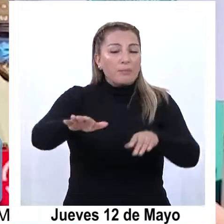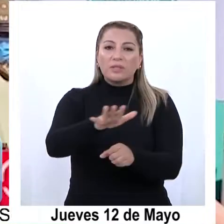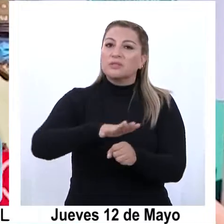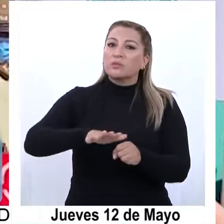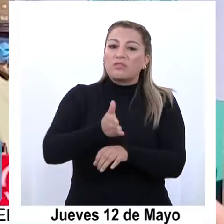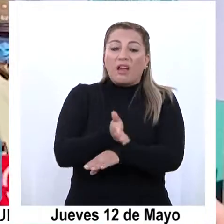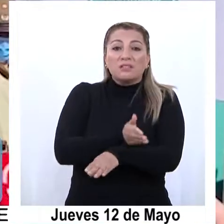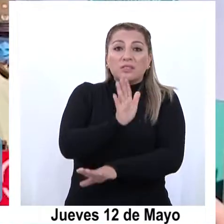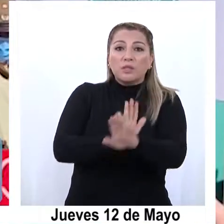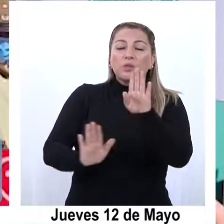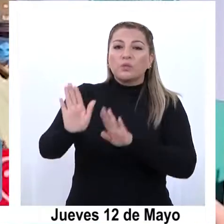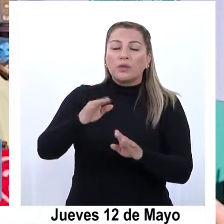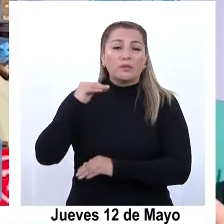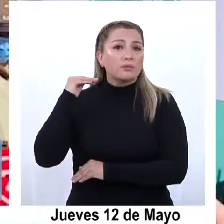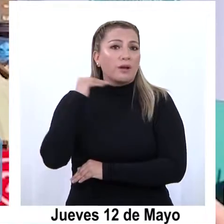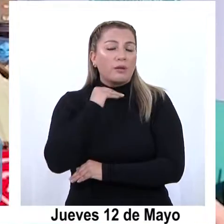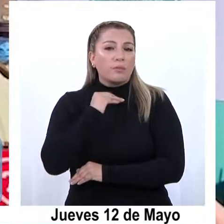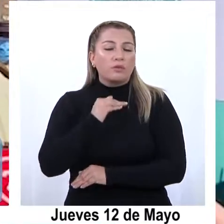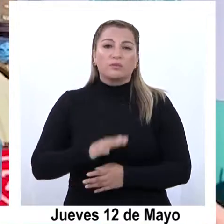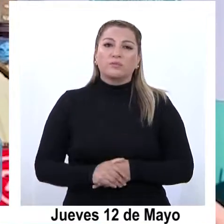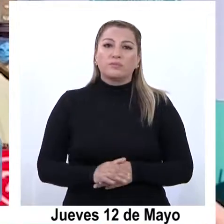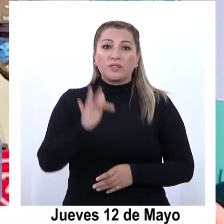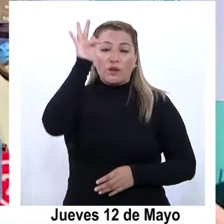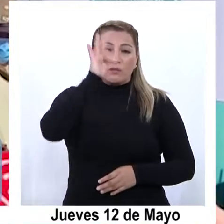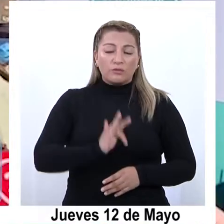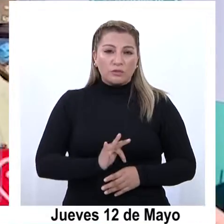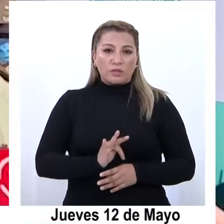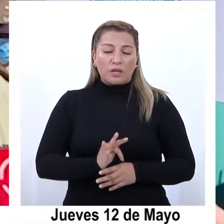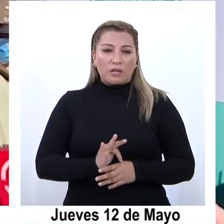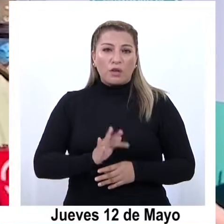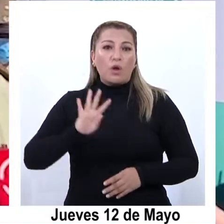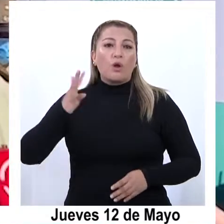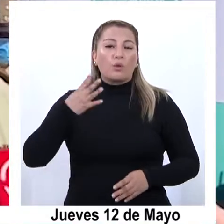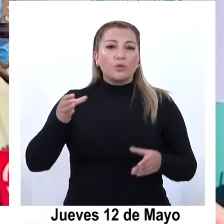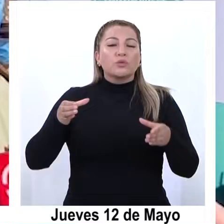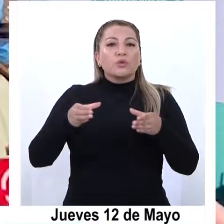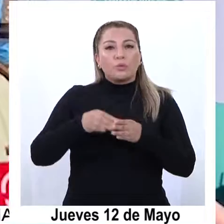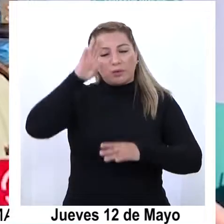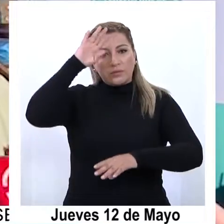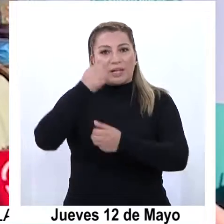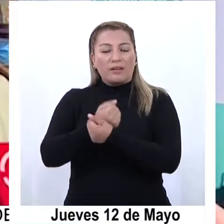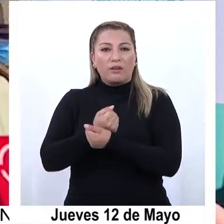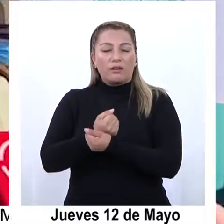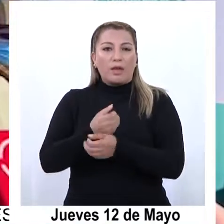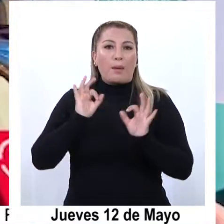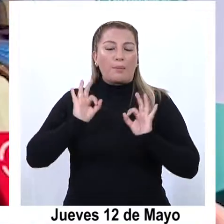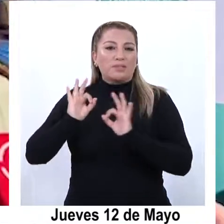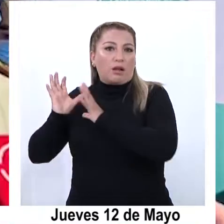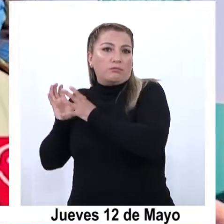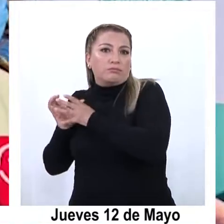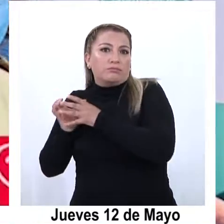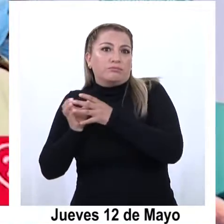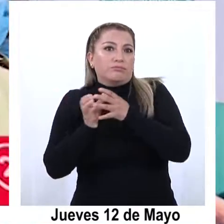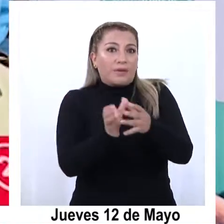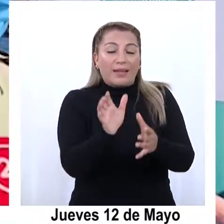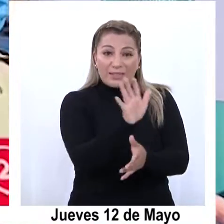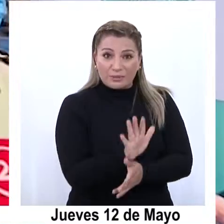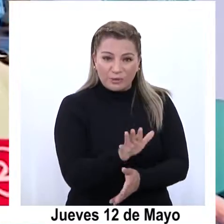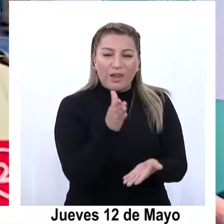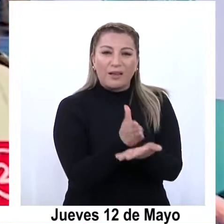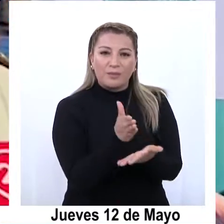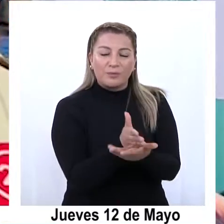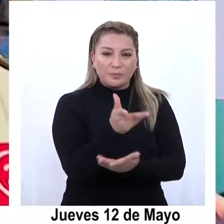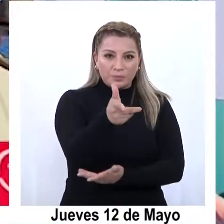mismo, de manera preventiva, rápidamente el personal de la Cuarta Comisaría Cabancha con personal especializado se trasladó a las inmediaciones del lugar donde esto ocurrió